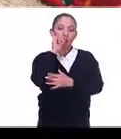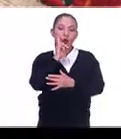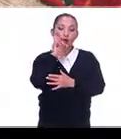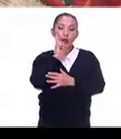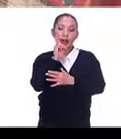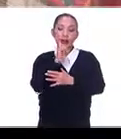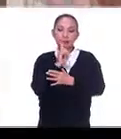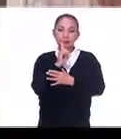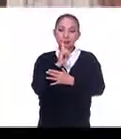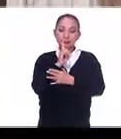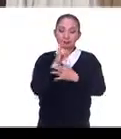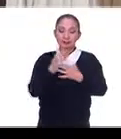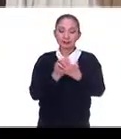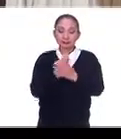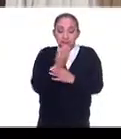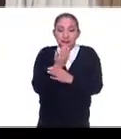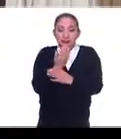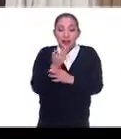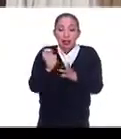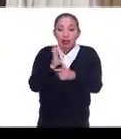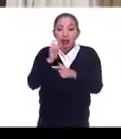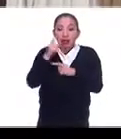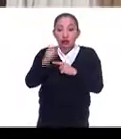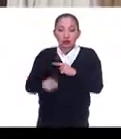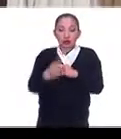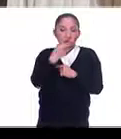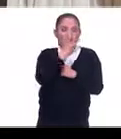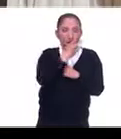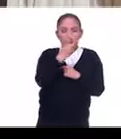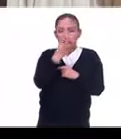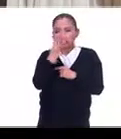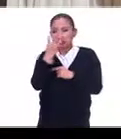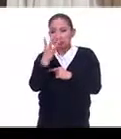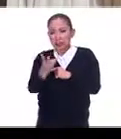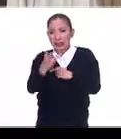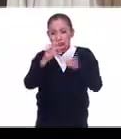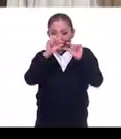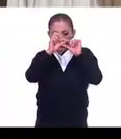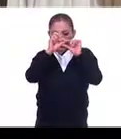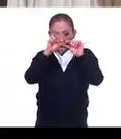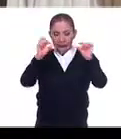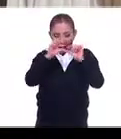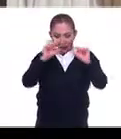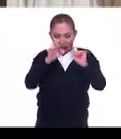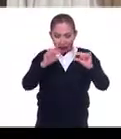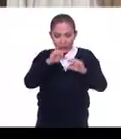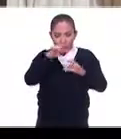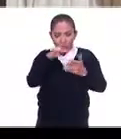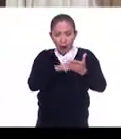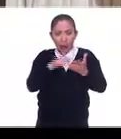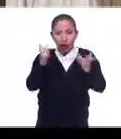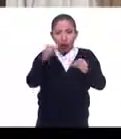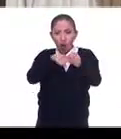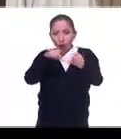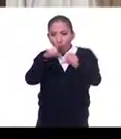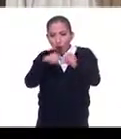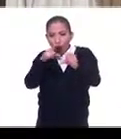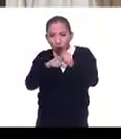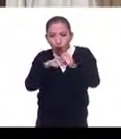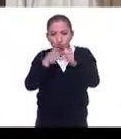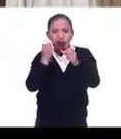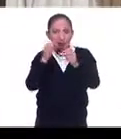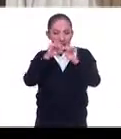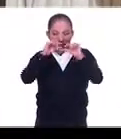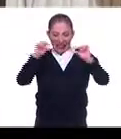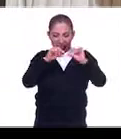y de acuerdo a si son dos o tres listones en esta zona o los colores de los listones